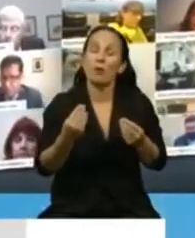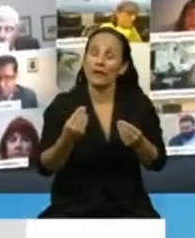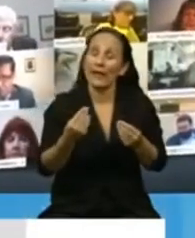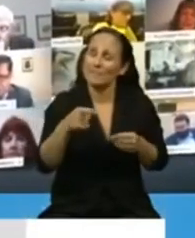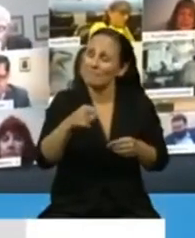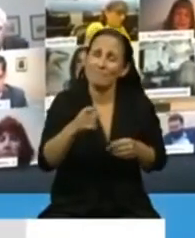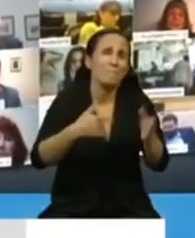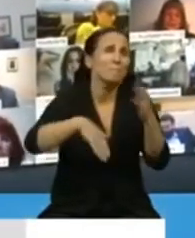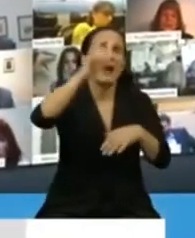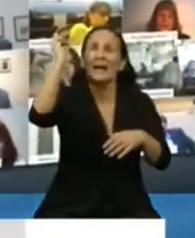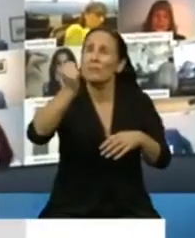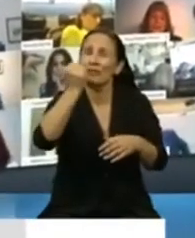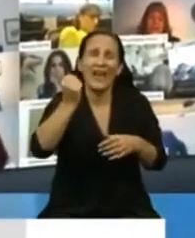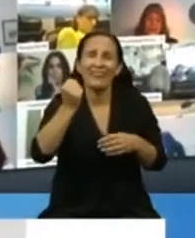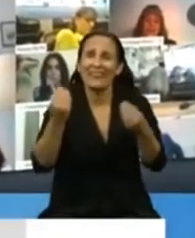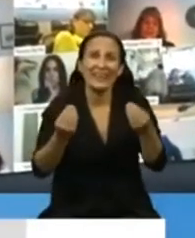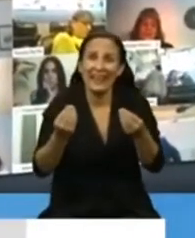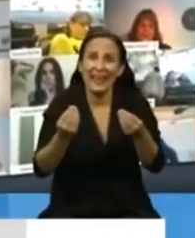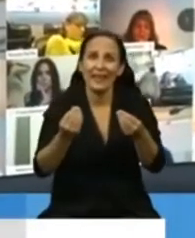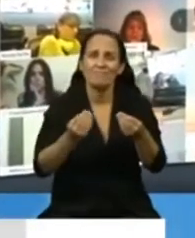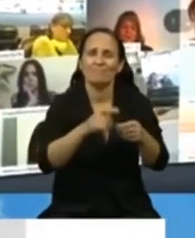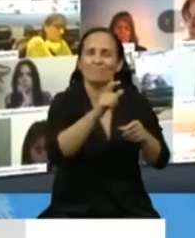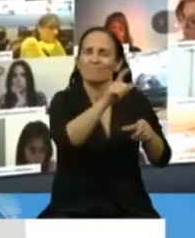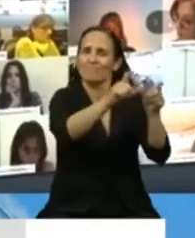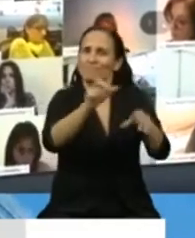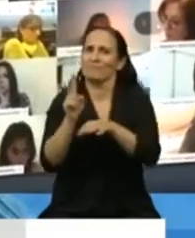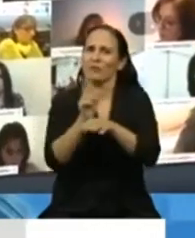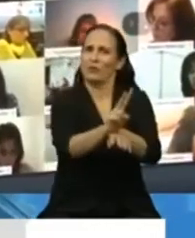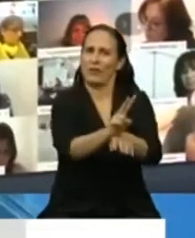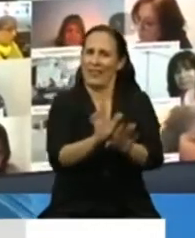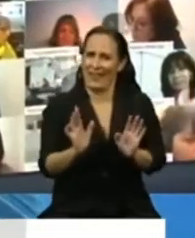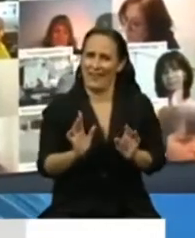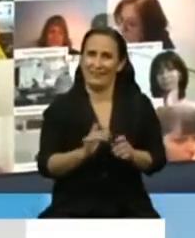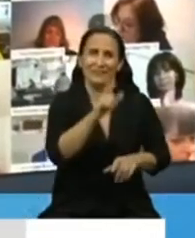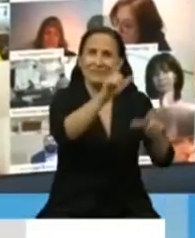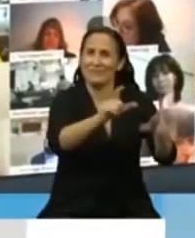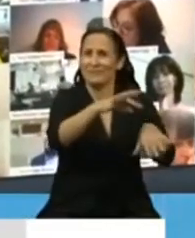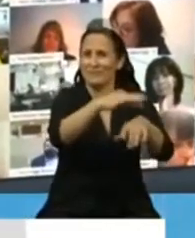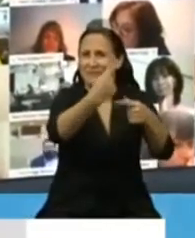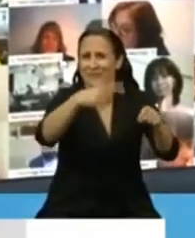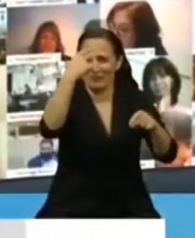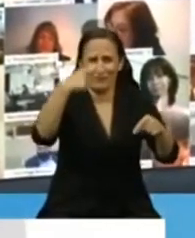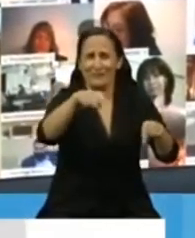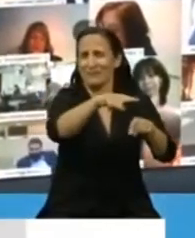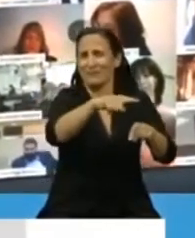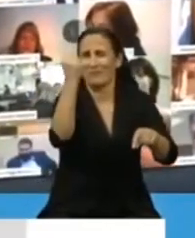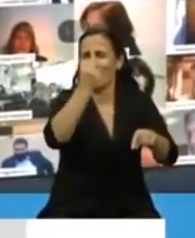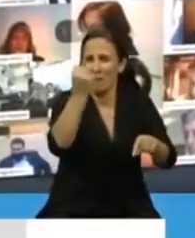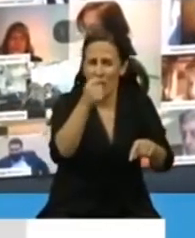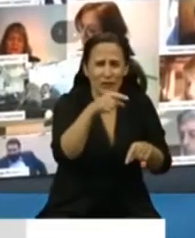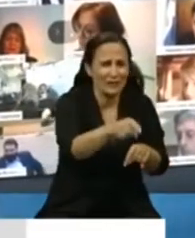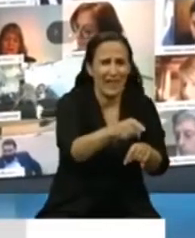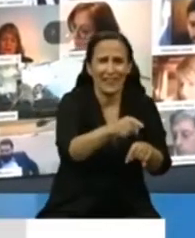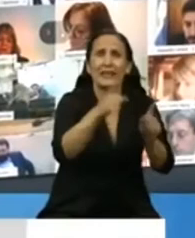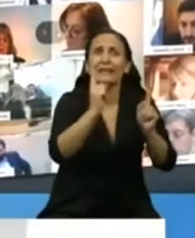repetir, que cuidar este recurso que además de ser esencial y de ser estratégico, es